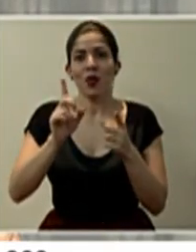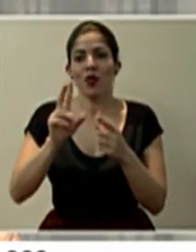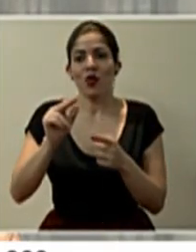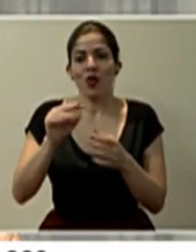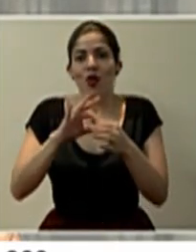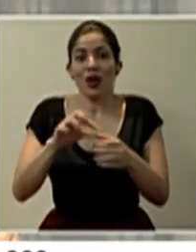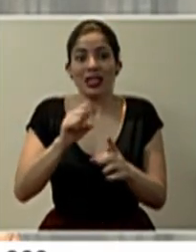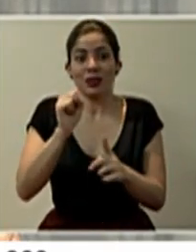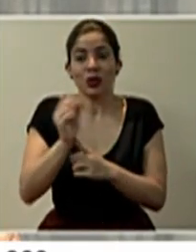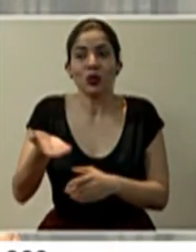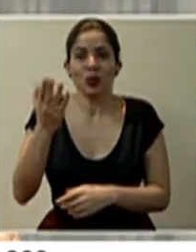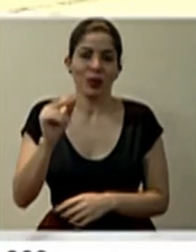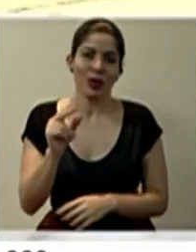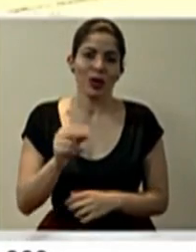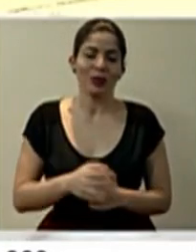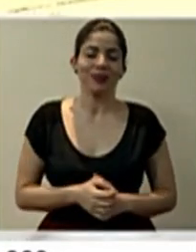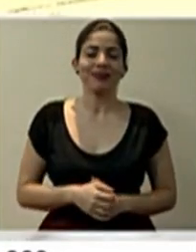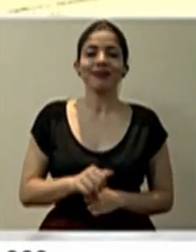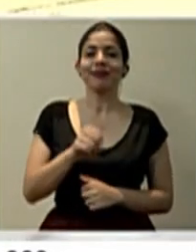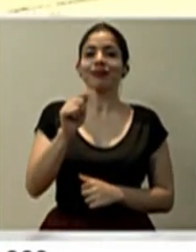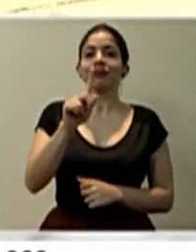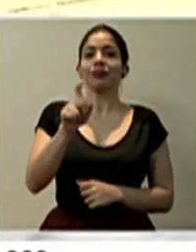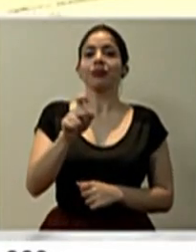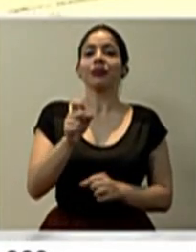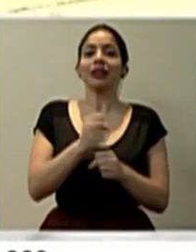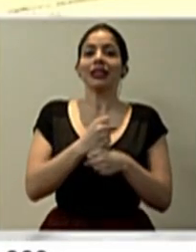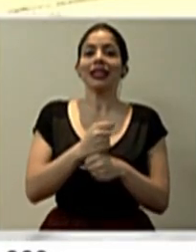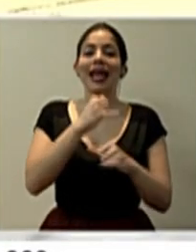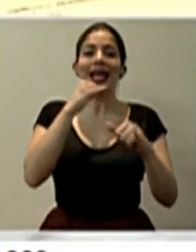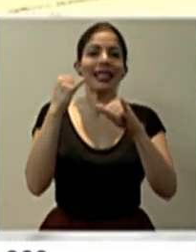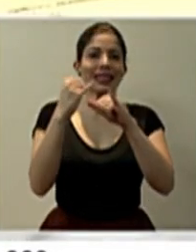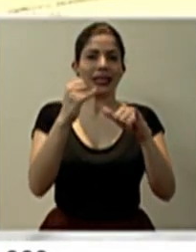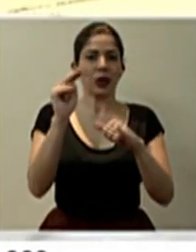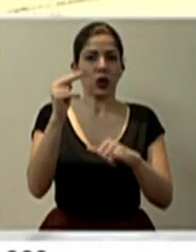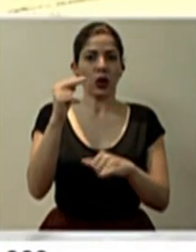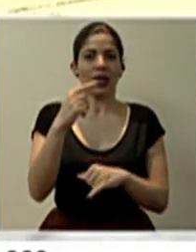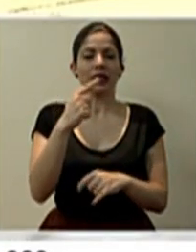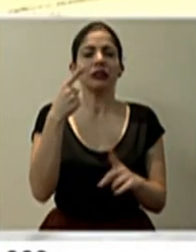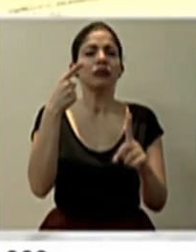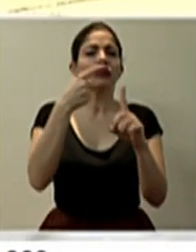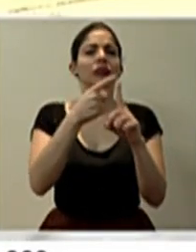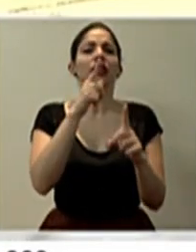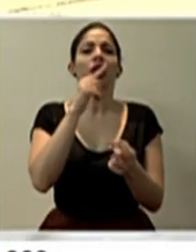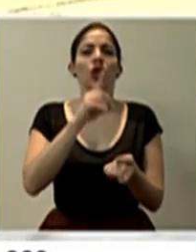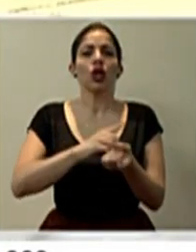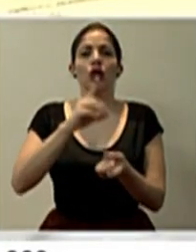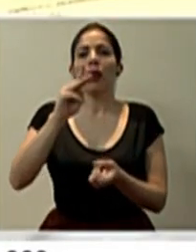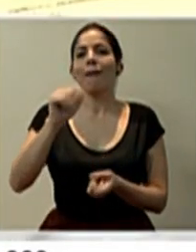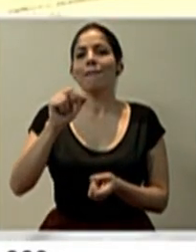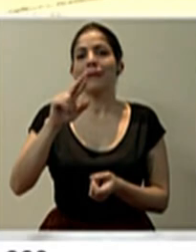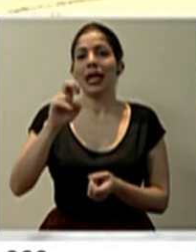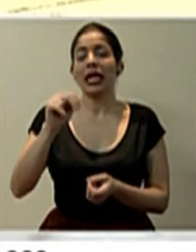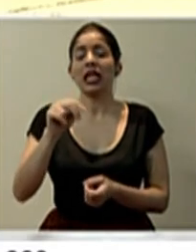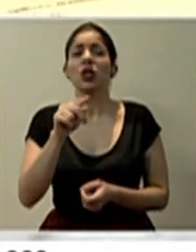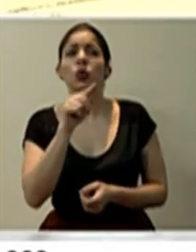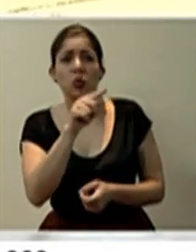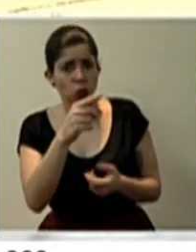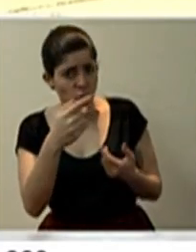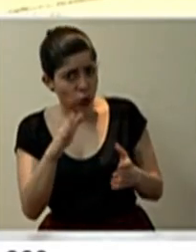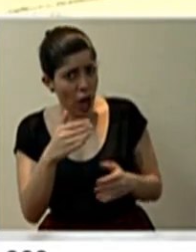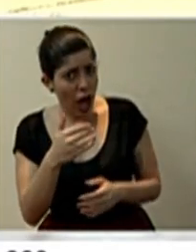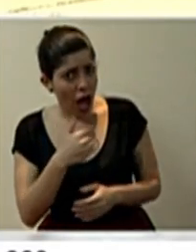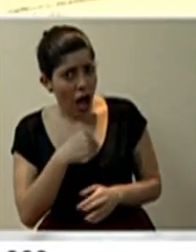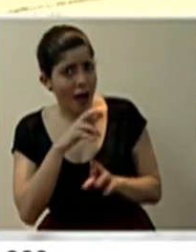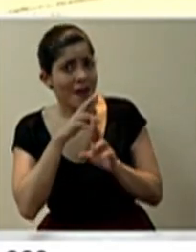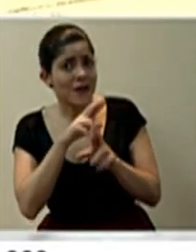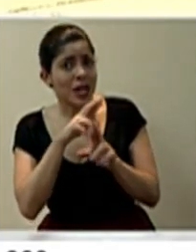luz de esta situación. La siguiente consulta la realiza Extra Noticias y es dirigida al doctor Marín. ¿Ya tienen los resultados de